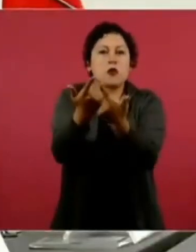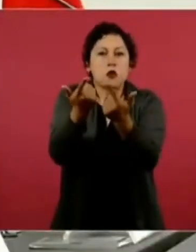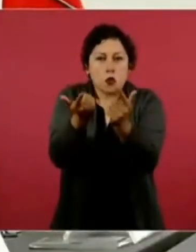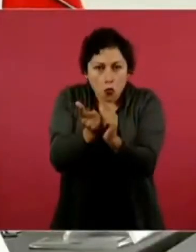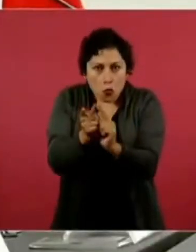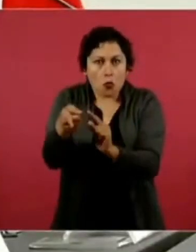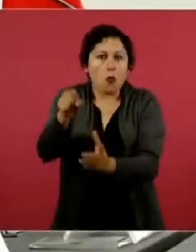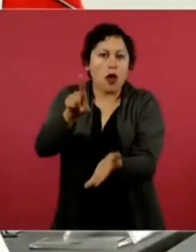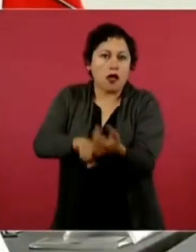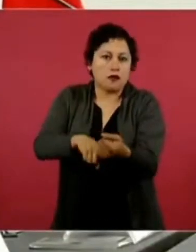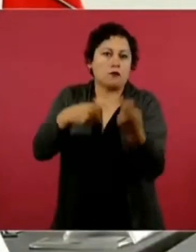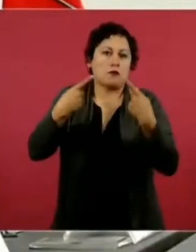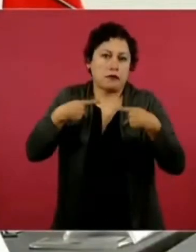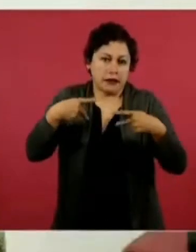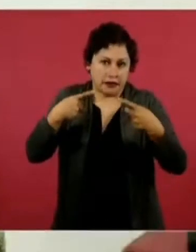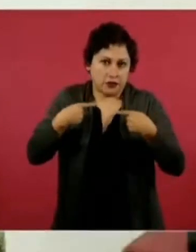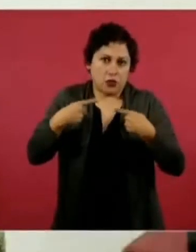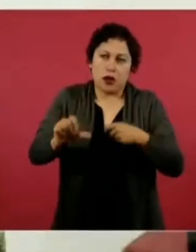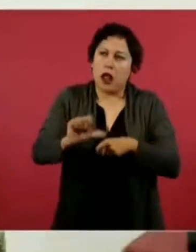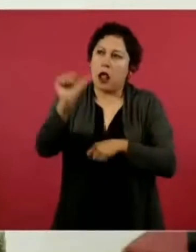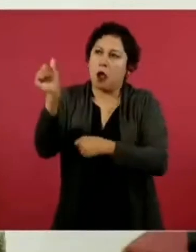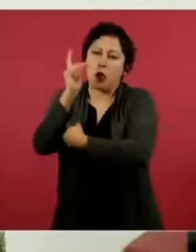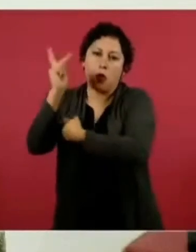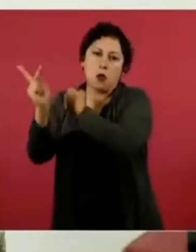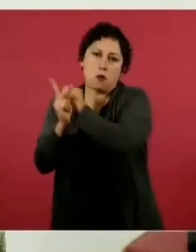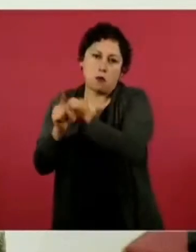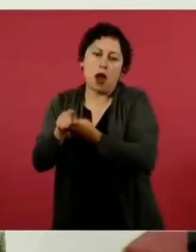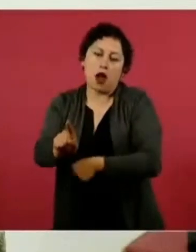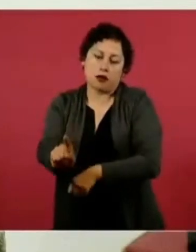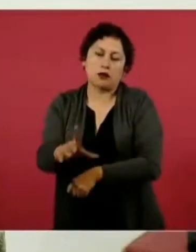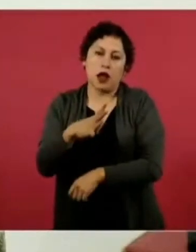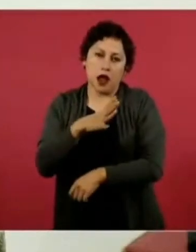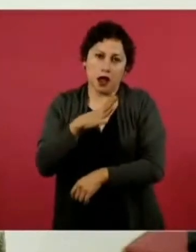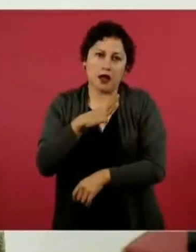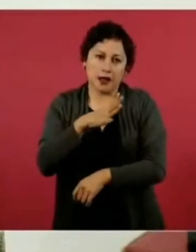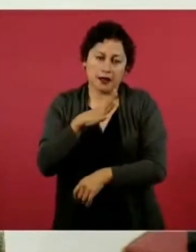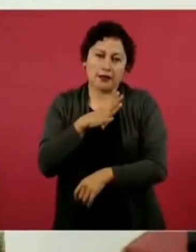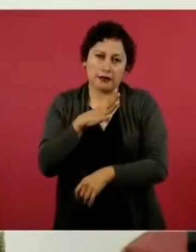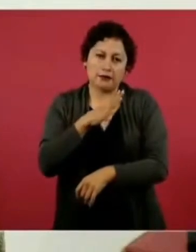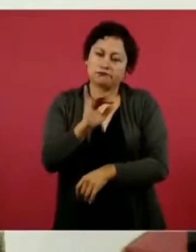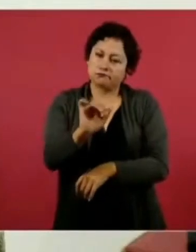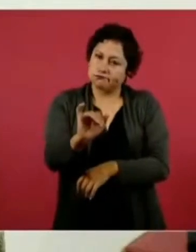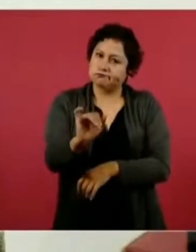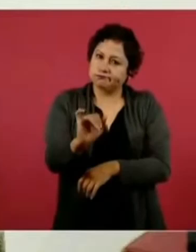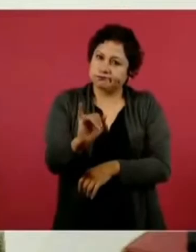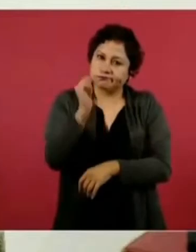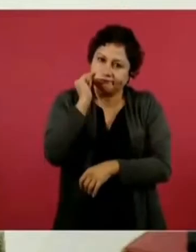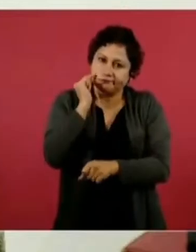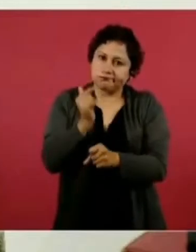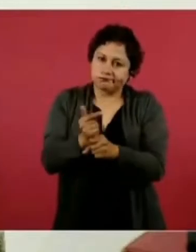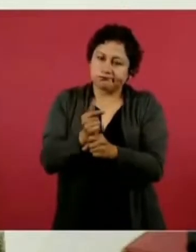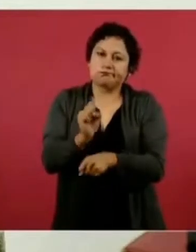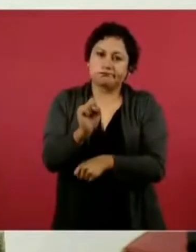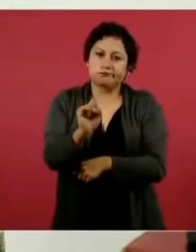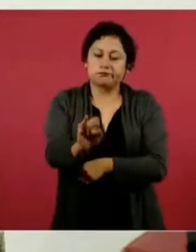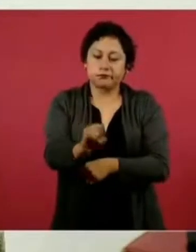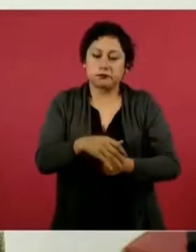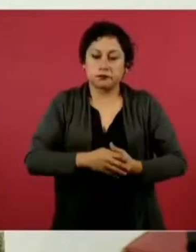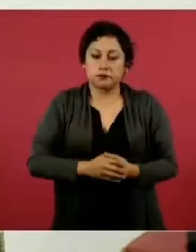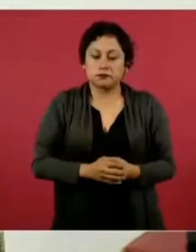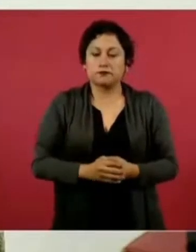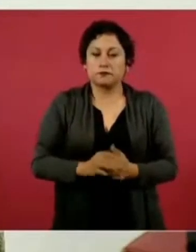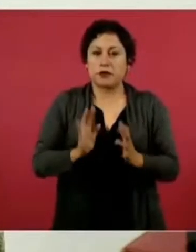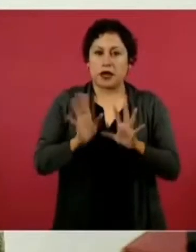están ahí involucrados extranjeros. Eso sí lo hemos visto y se han